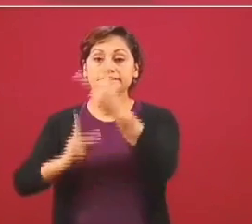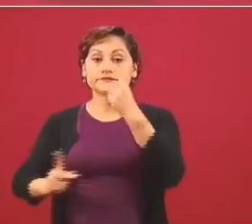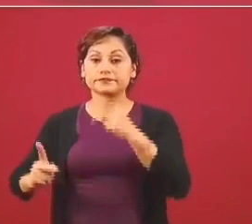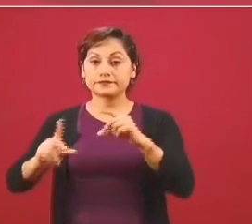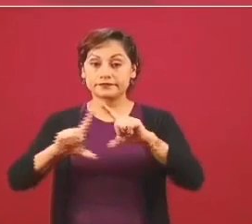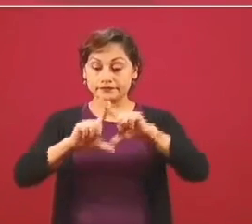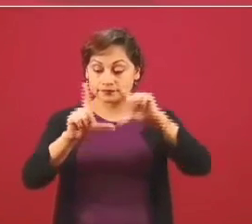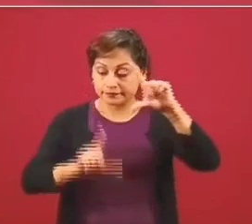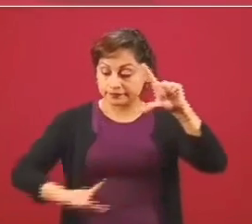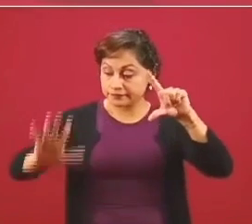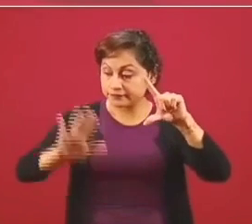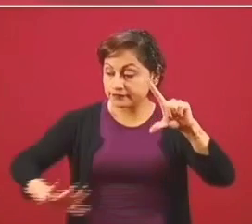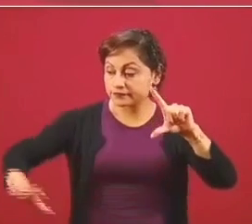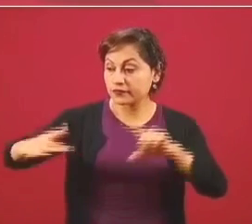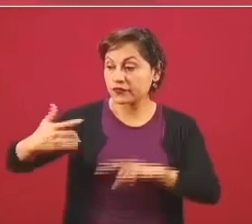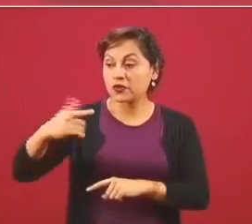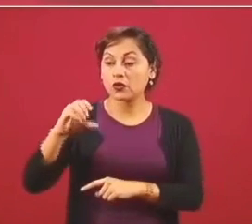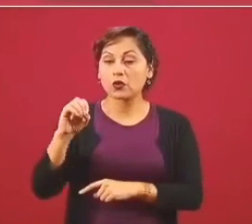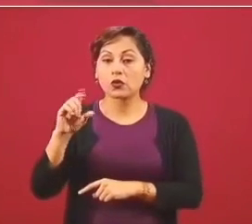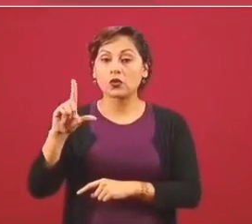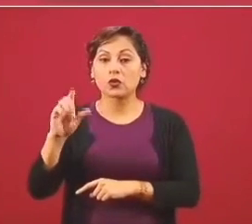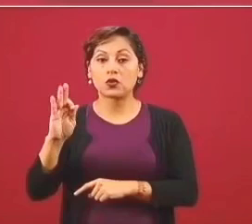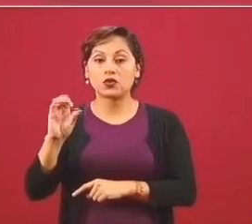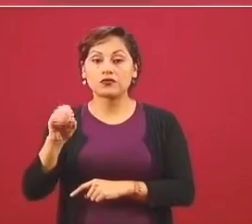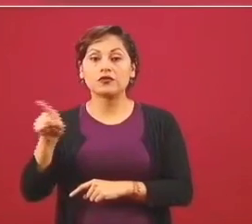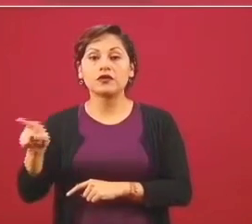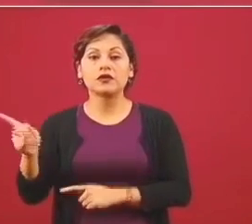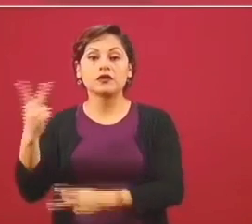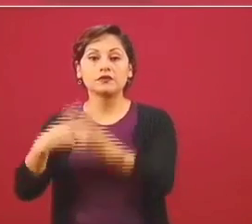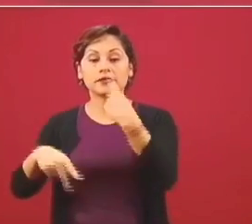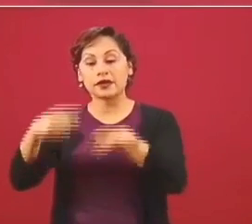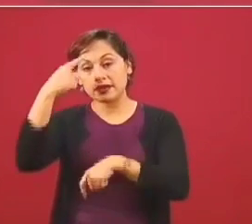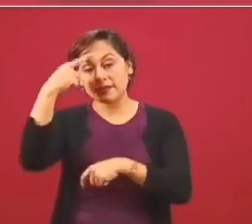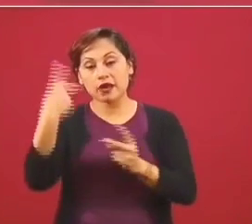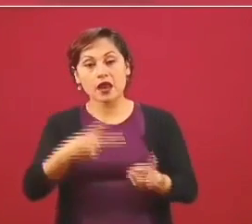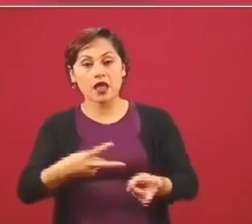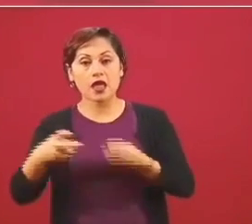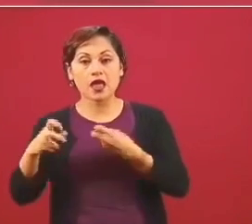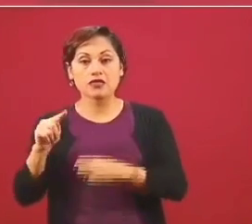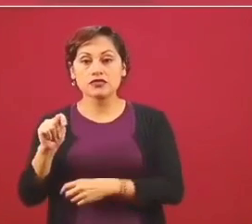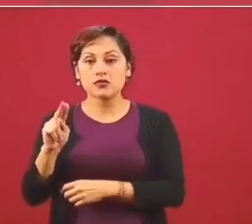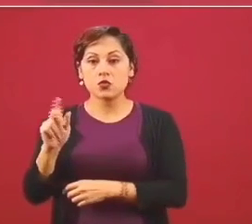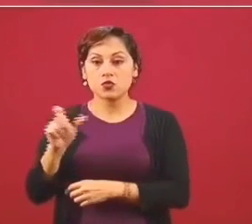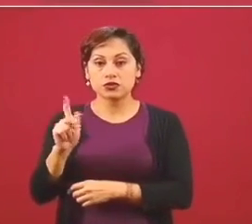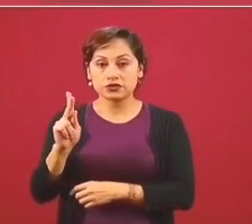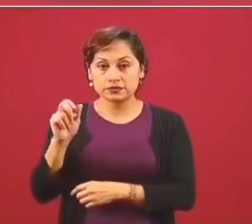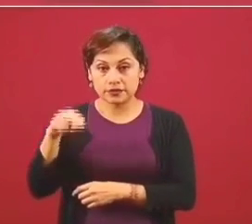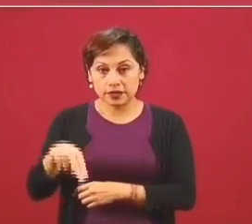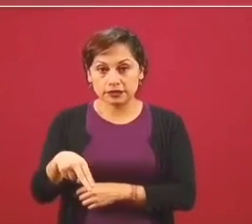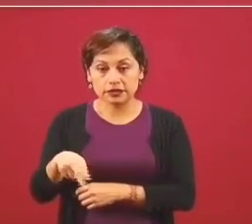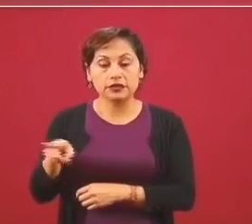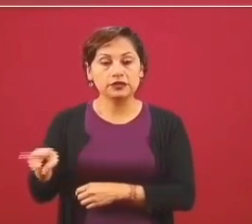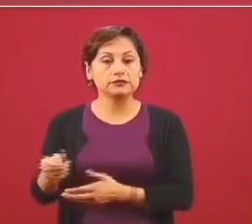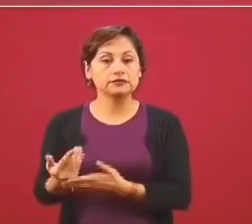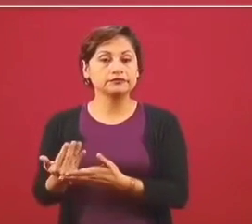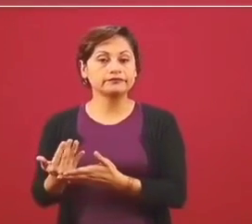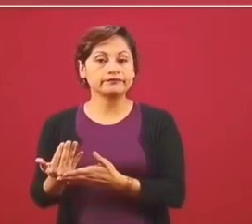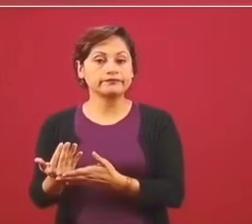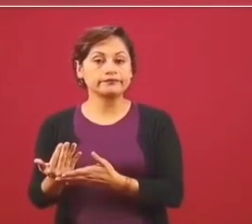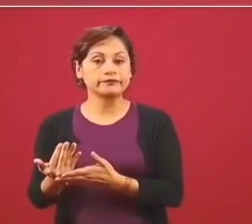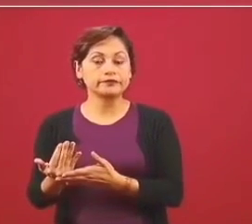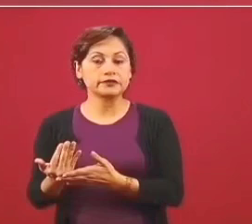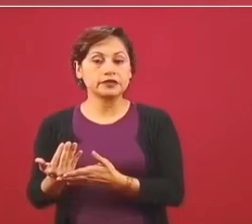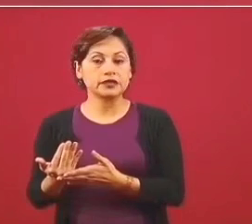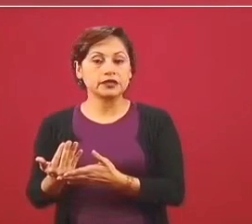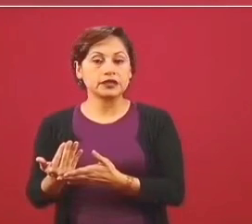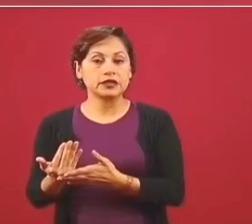en Tuxpan, como se le estaba esperando, se